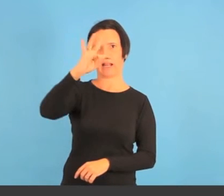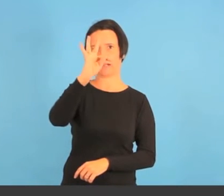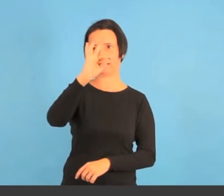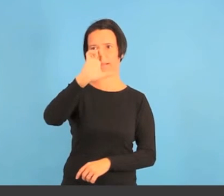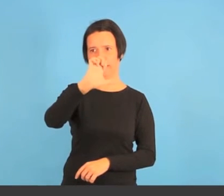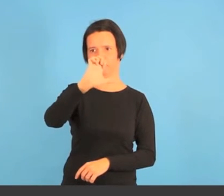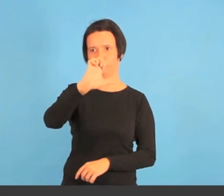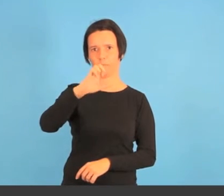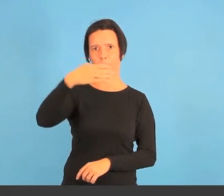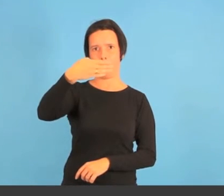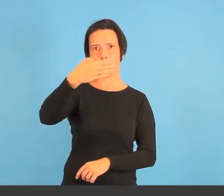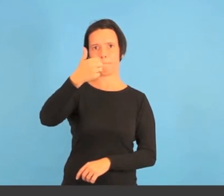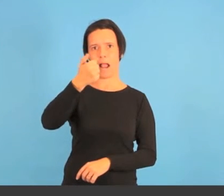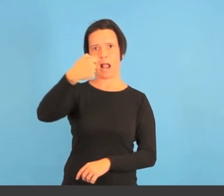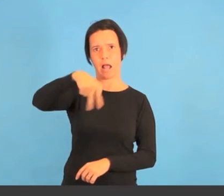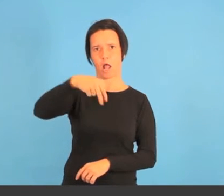Bagnulls.